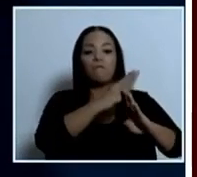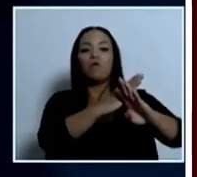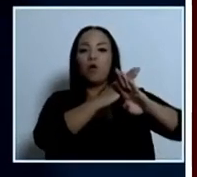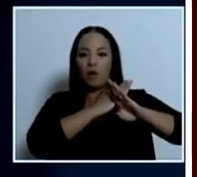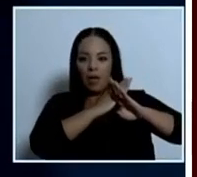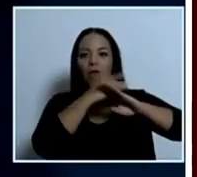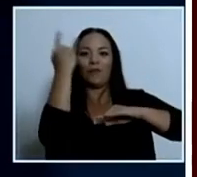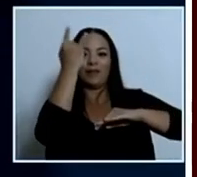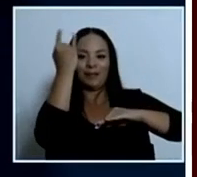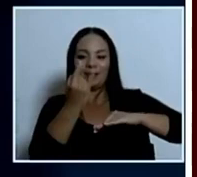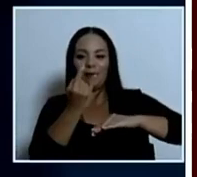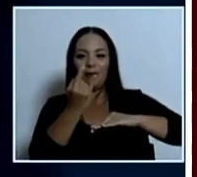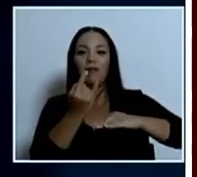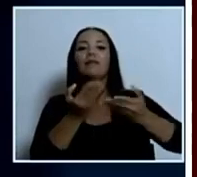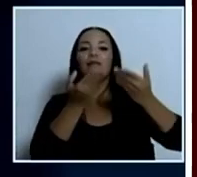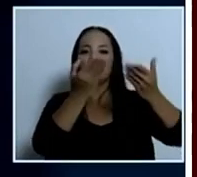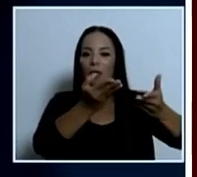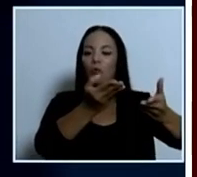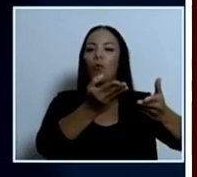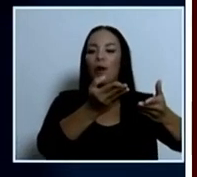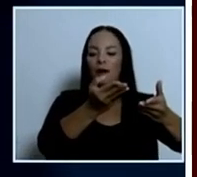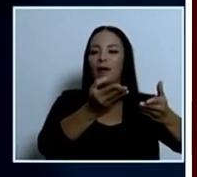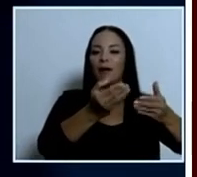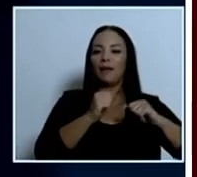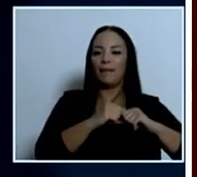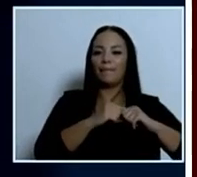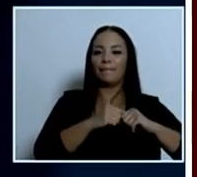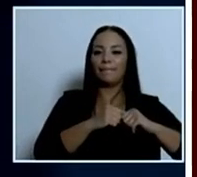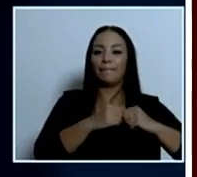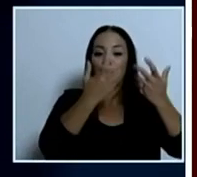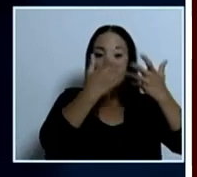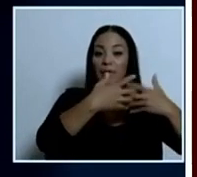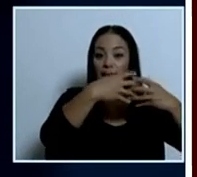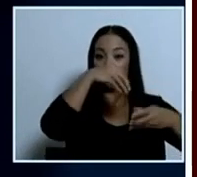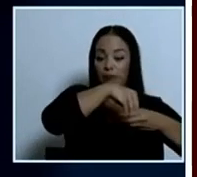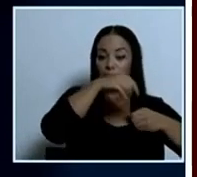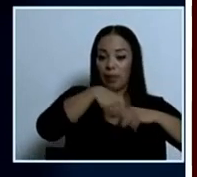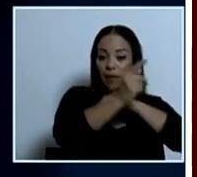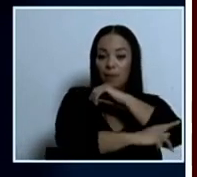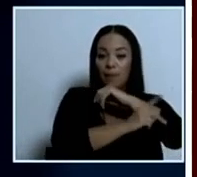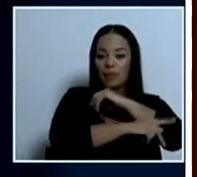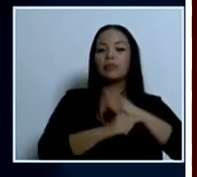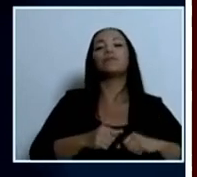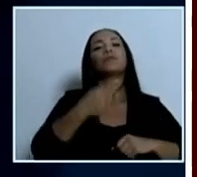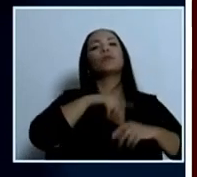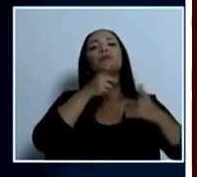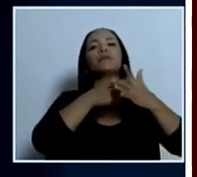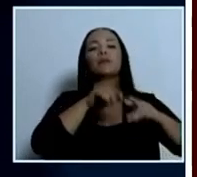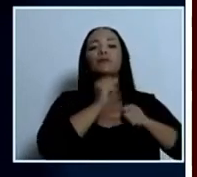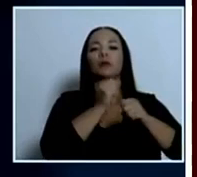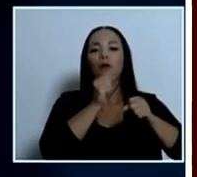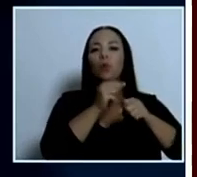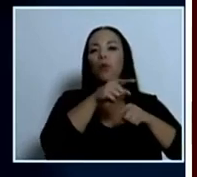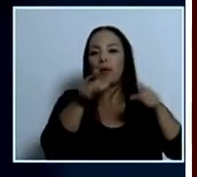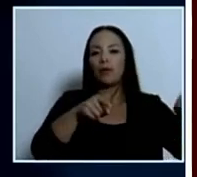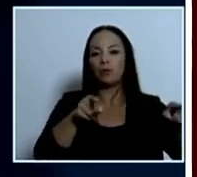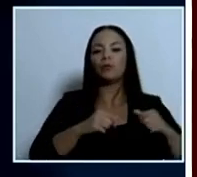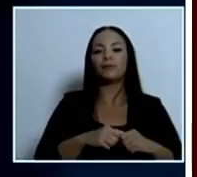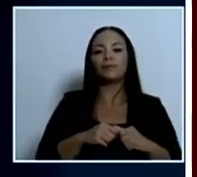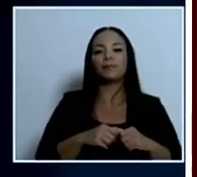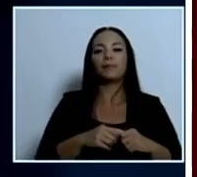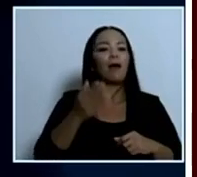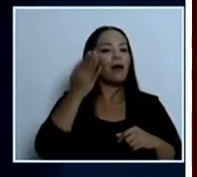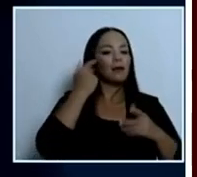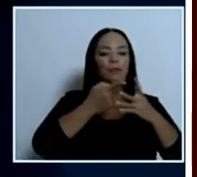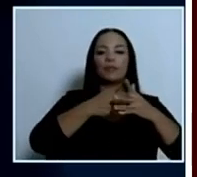por ley fue dado a las operadoras que están dentro del territorio nacional empezamos en trabajo con ellos como no nos poníamos al principio de